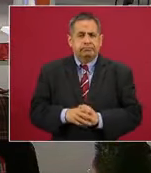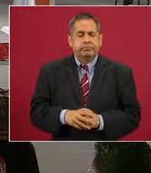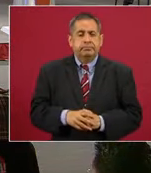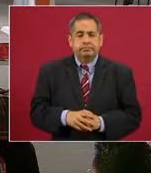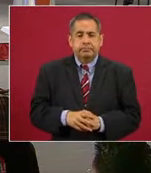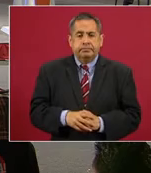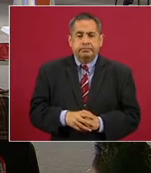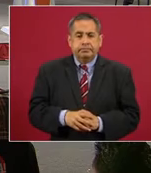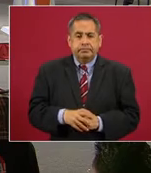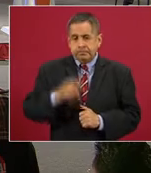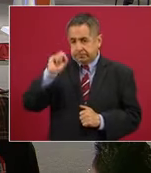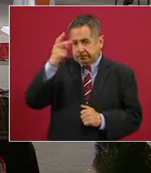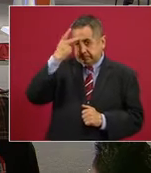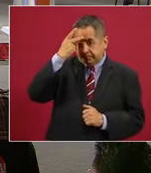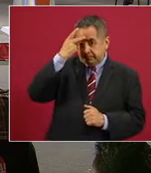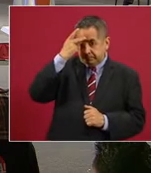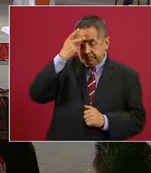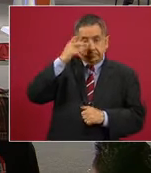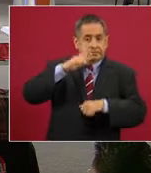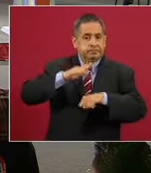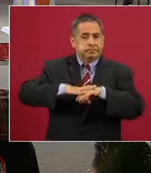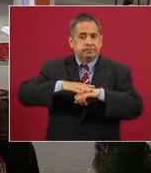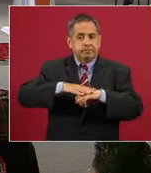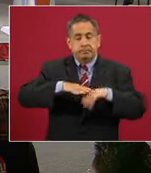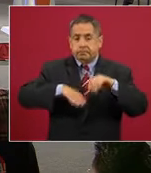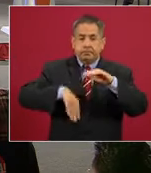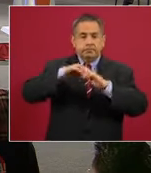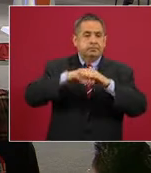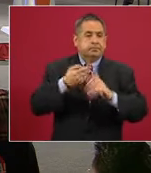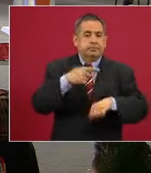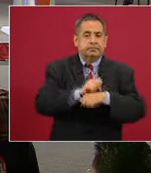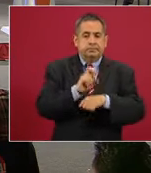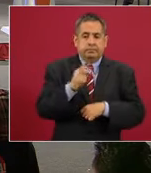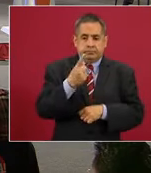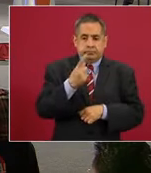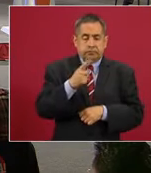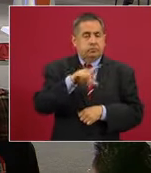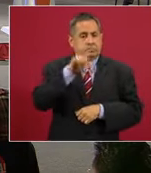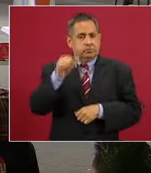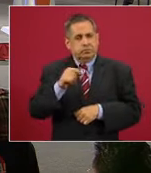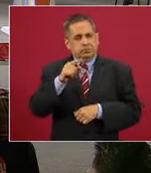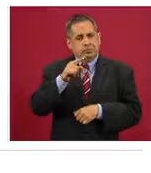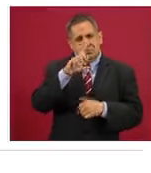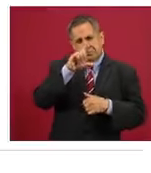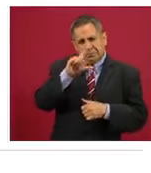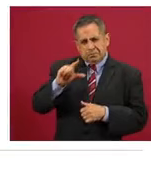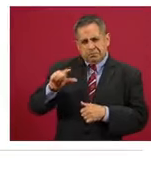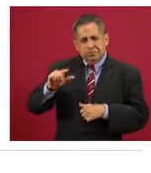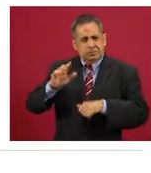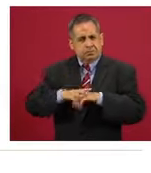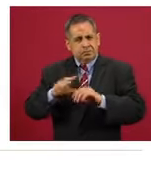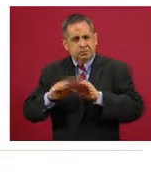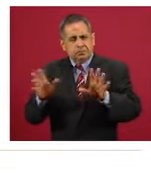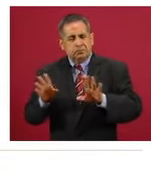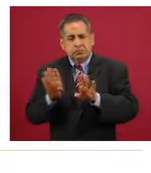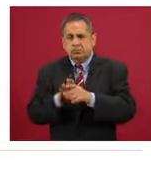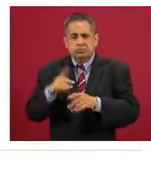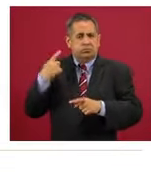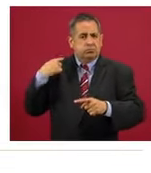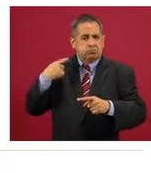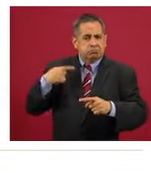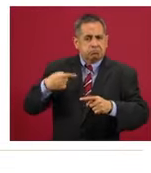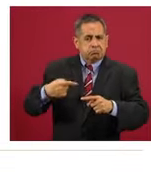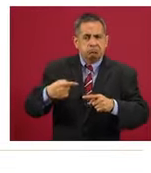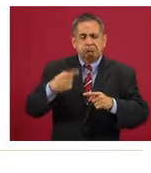gobierno. San Luis Potosí llegó a un punto máximo en la semana 31, de ahí tuvo un punto de inflexión muy claramente marcado y tiene varias semanas en